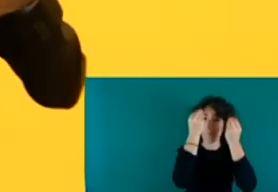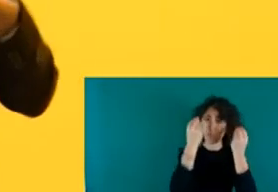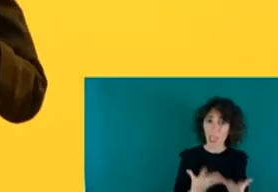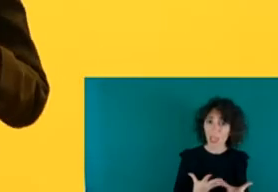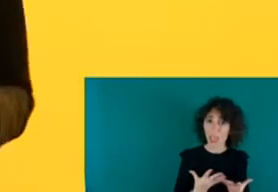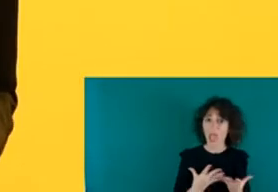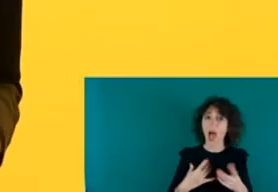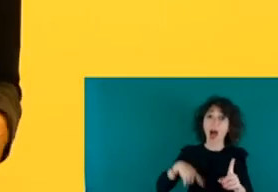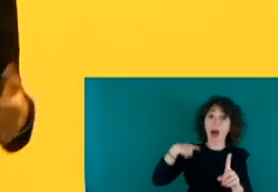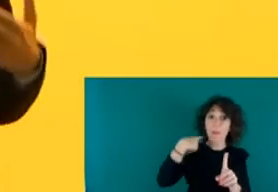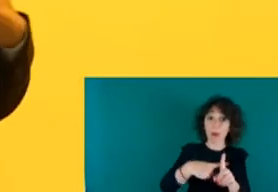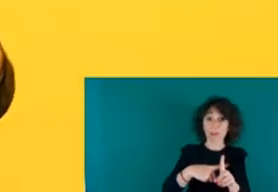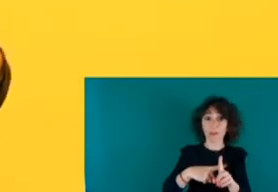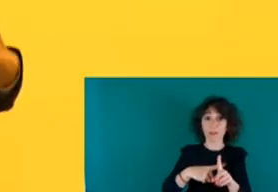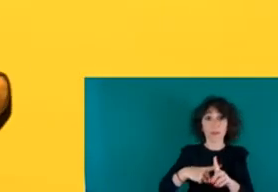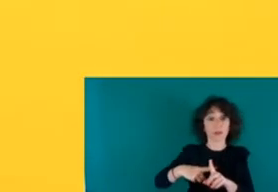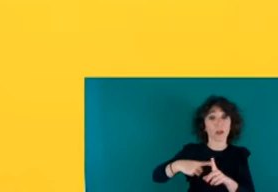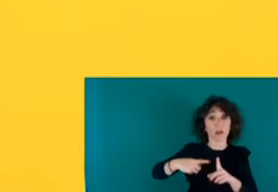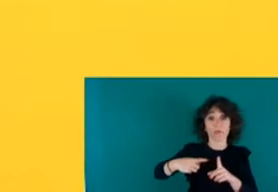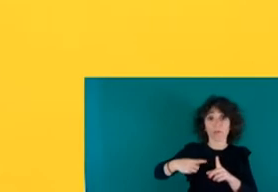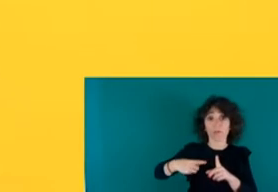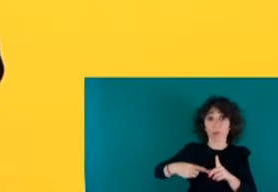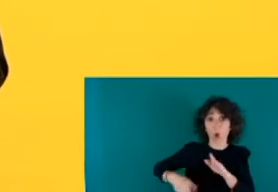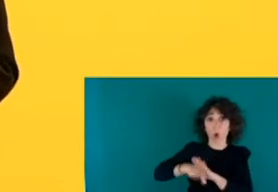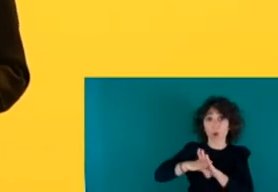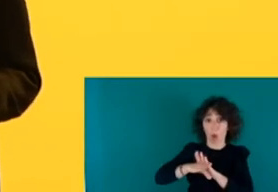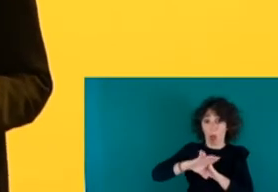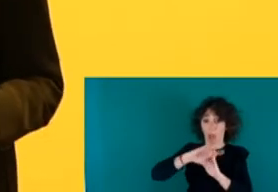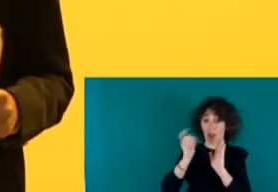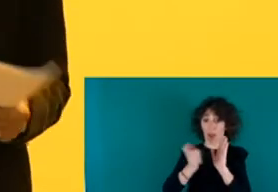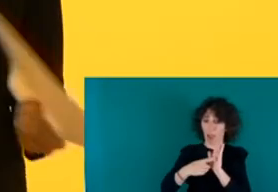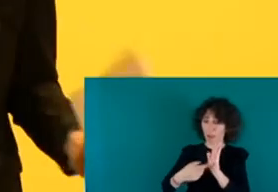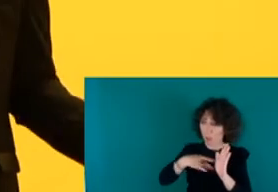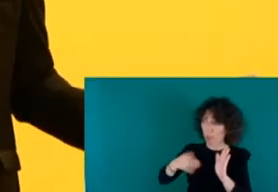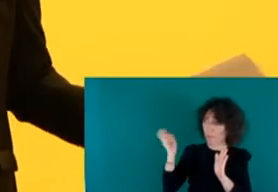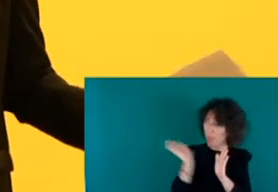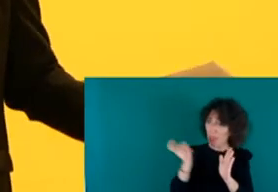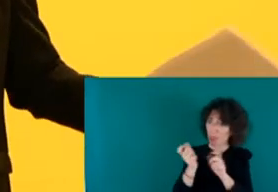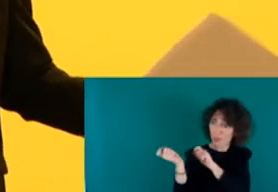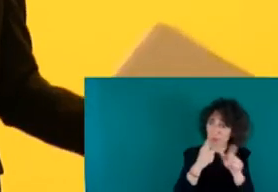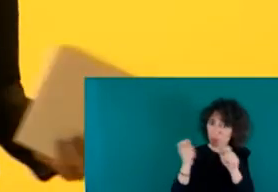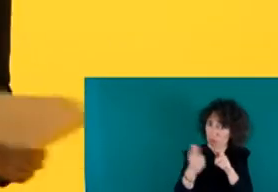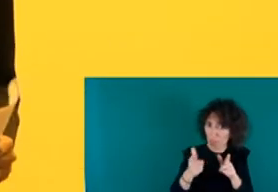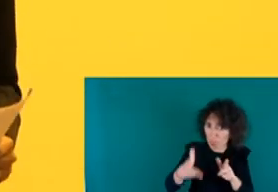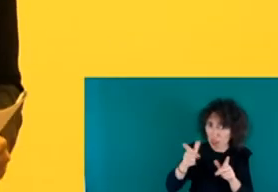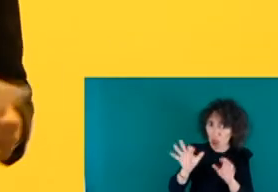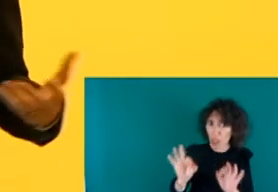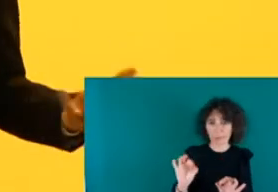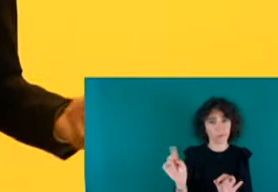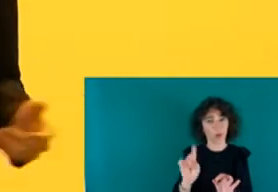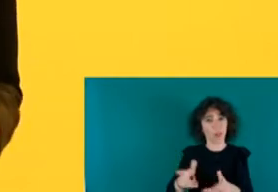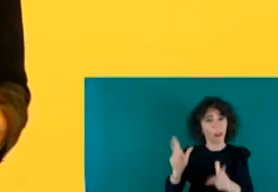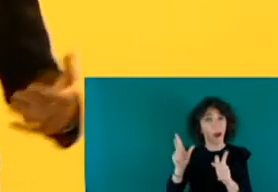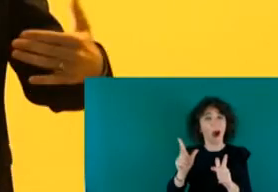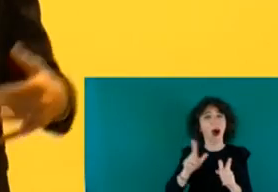aparte de no permitirles seguir viniendo de forma regular, no hemos ni siquiera sido capaces de poner